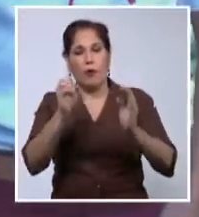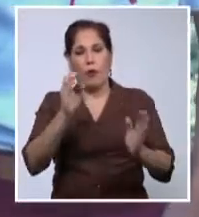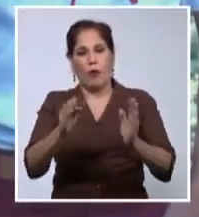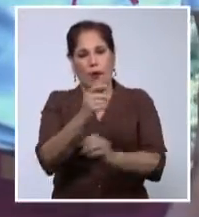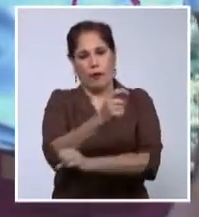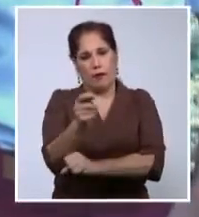del Educador.